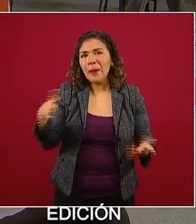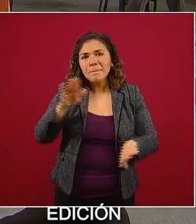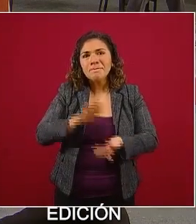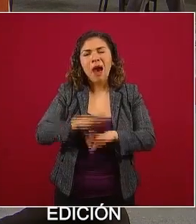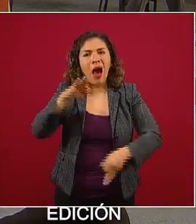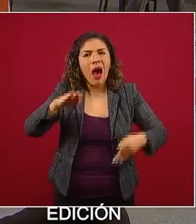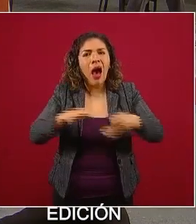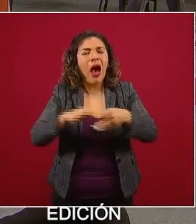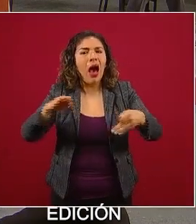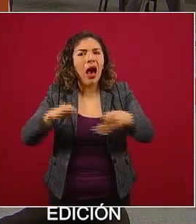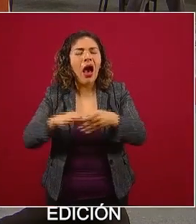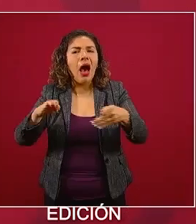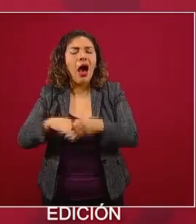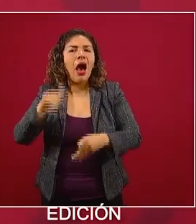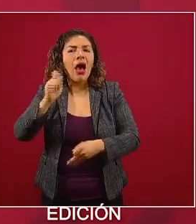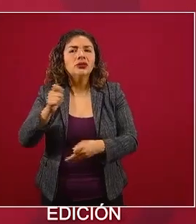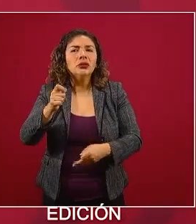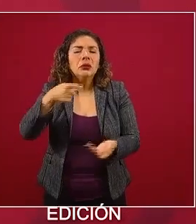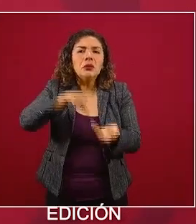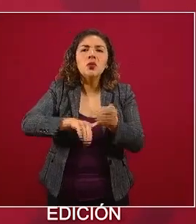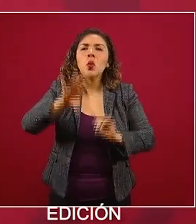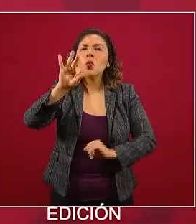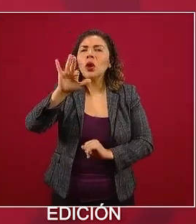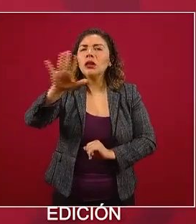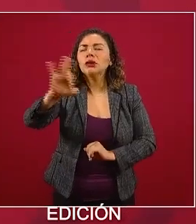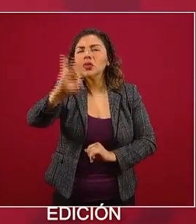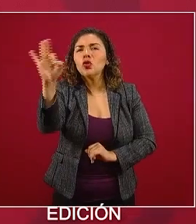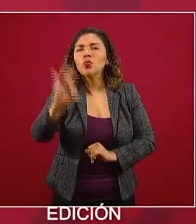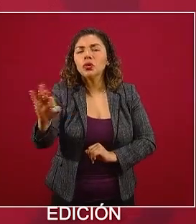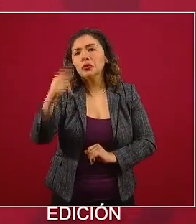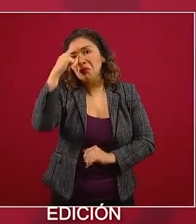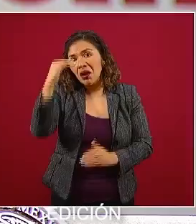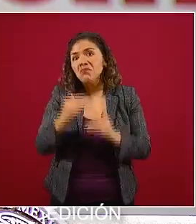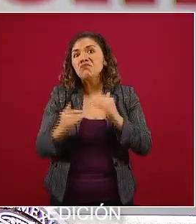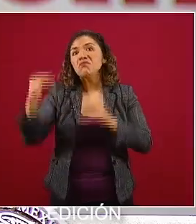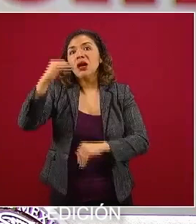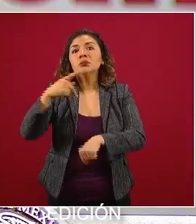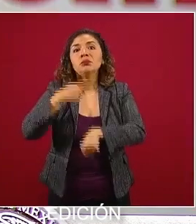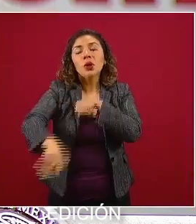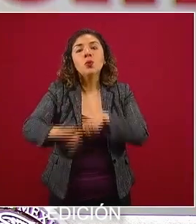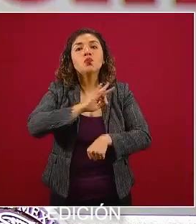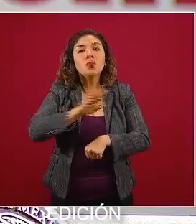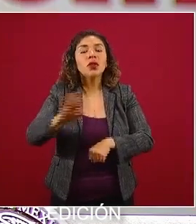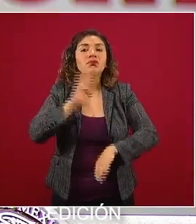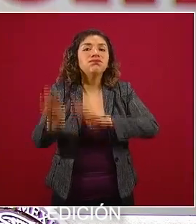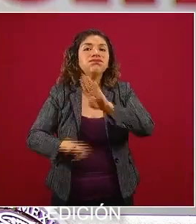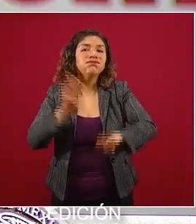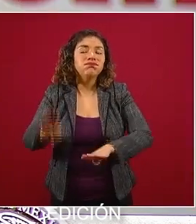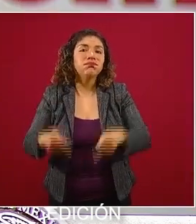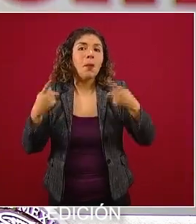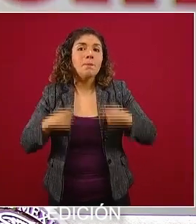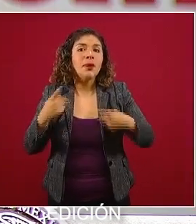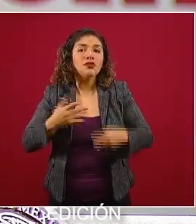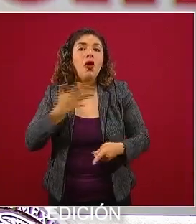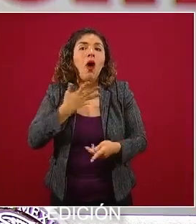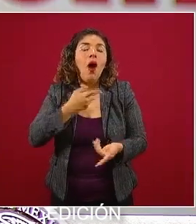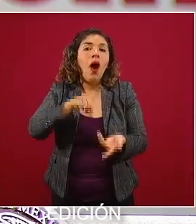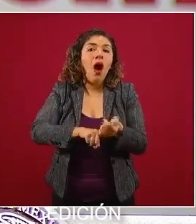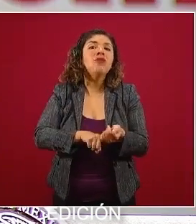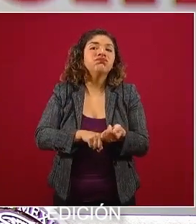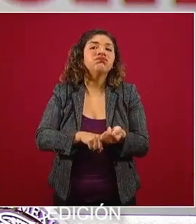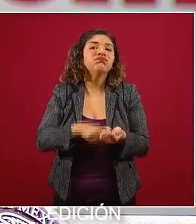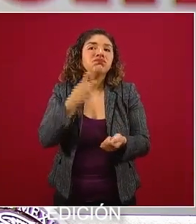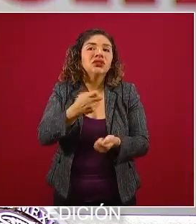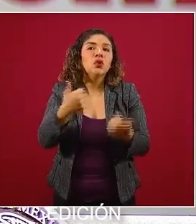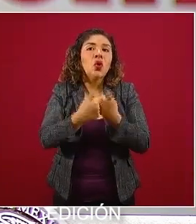es al menos un 45 por ciento de aumento en la proporción de personas que fallecen